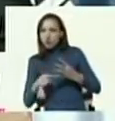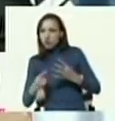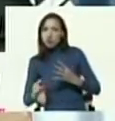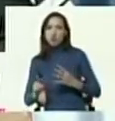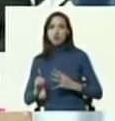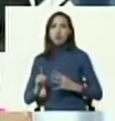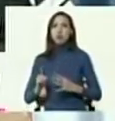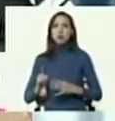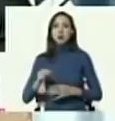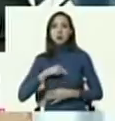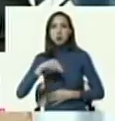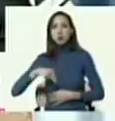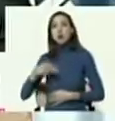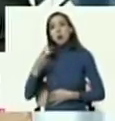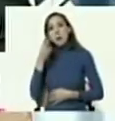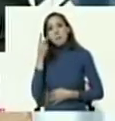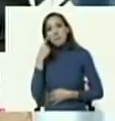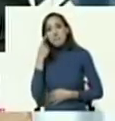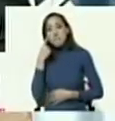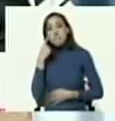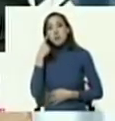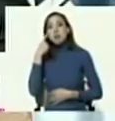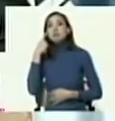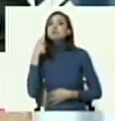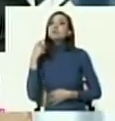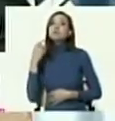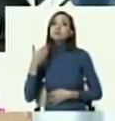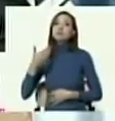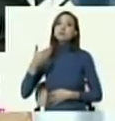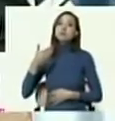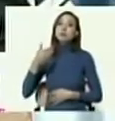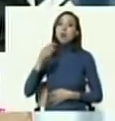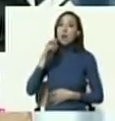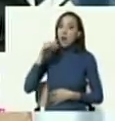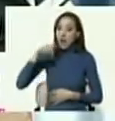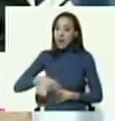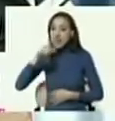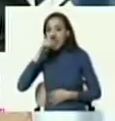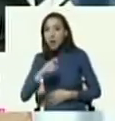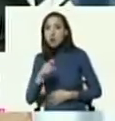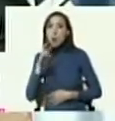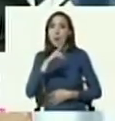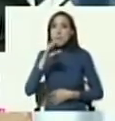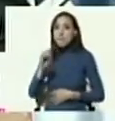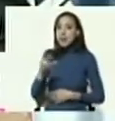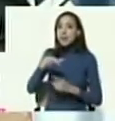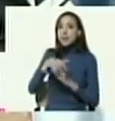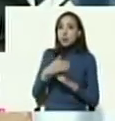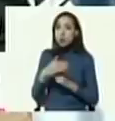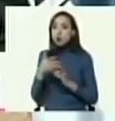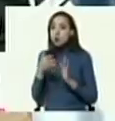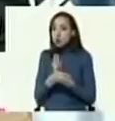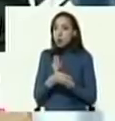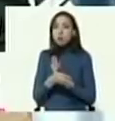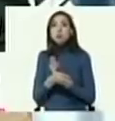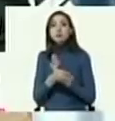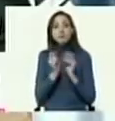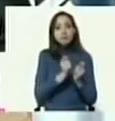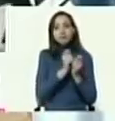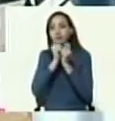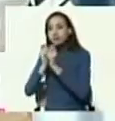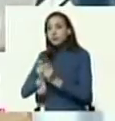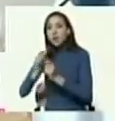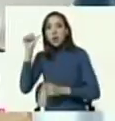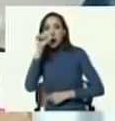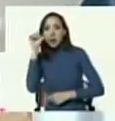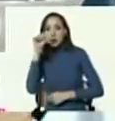Hemos detectado durante el año 2019 20 casos de tráfico de cocaína líquida,